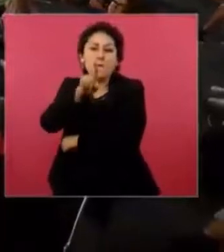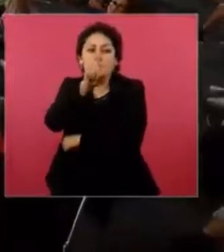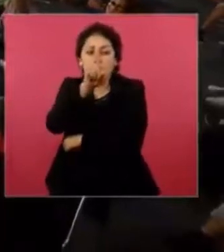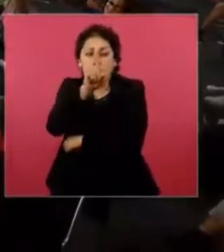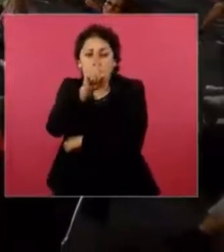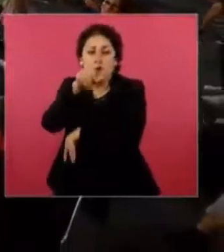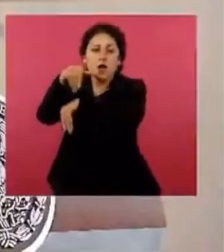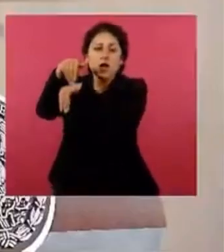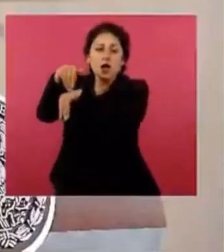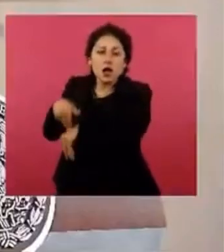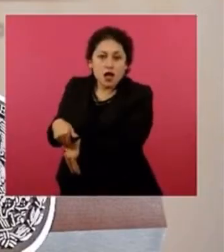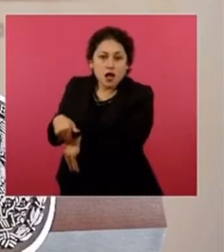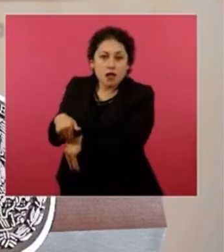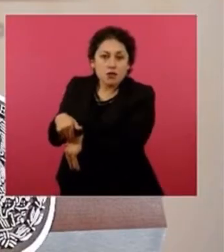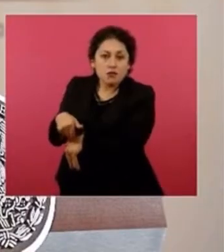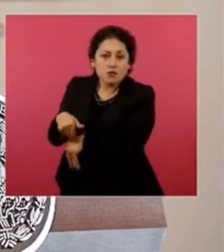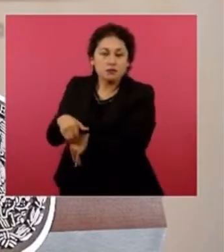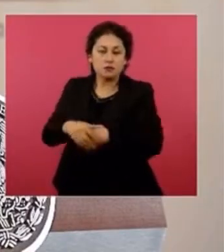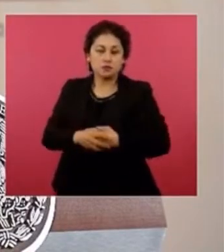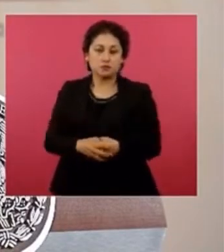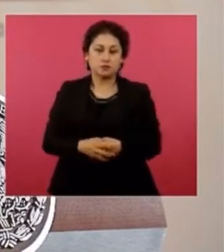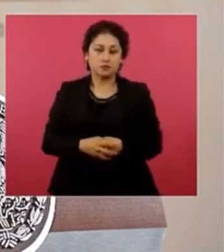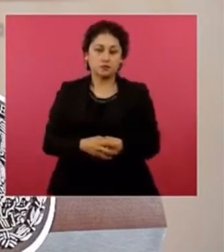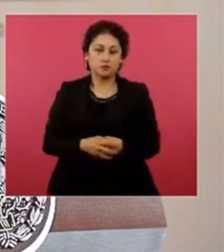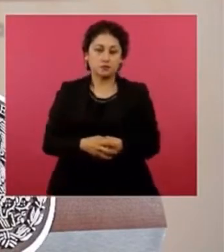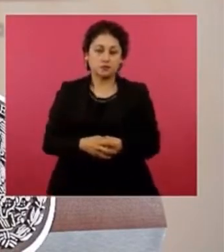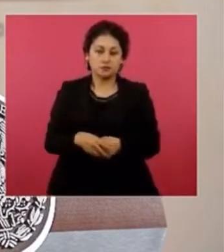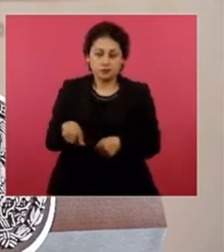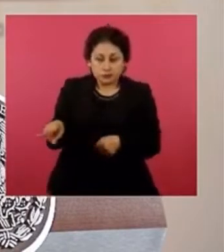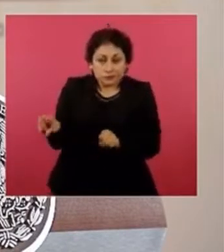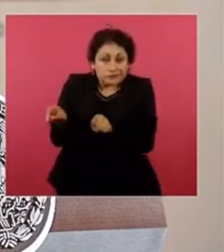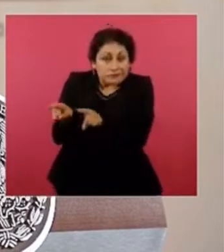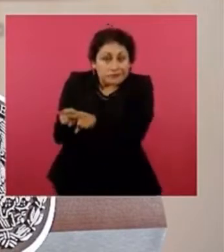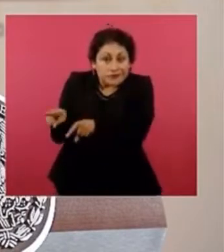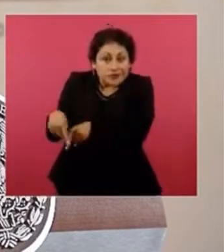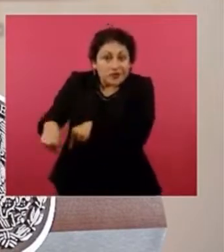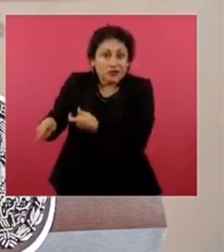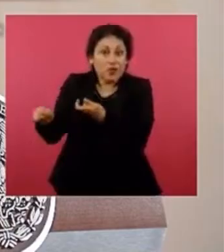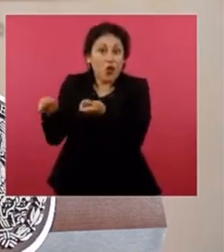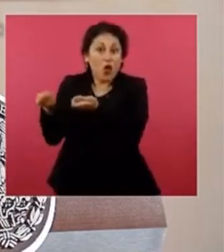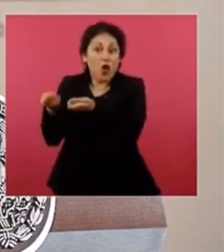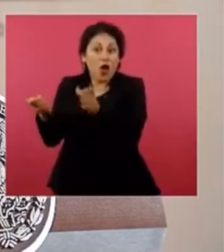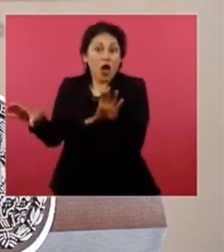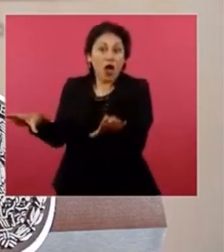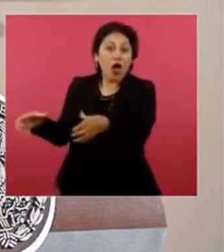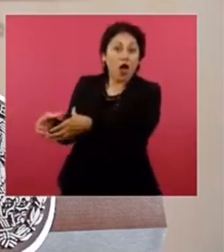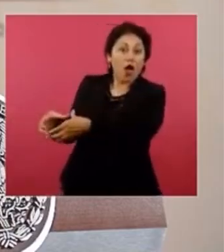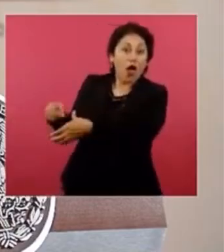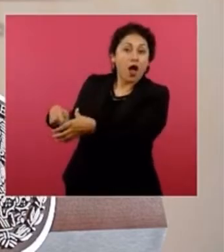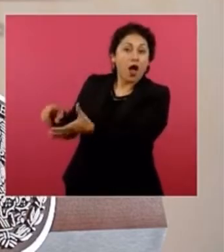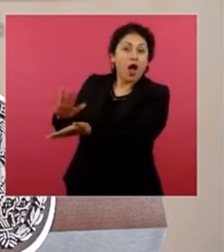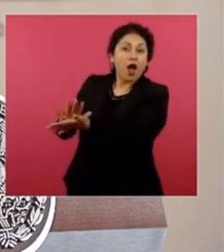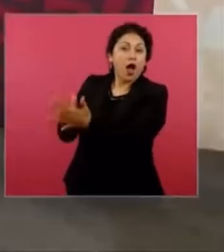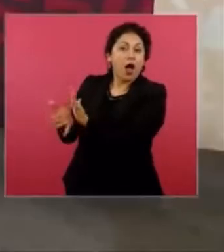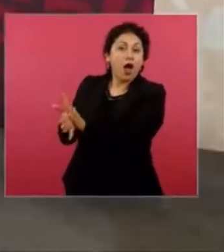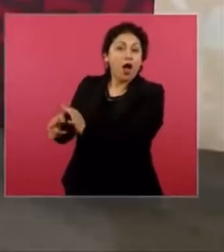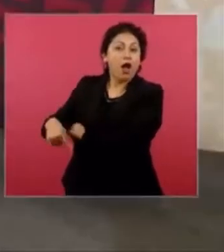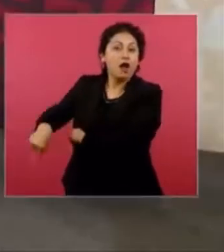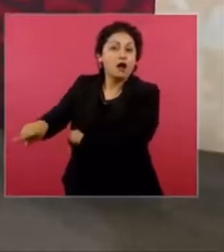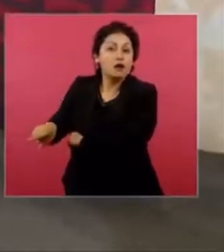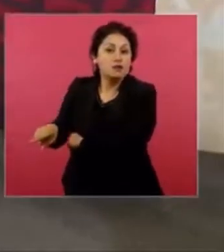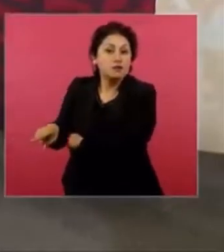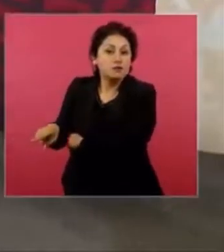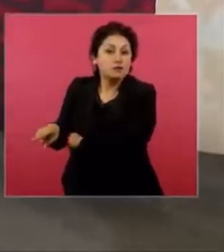servicio de la mafia del poder, están al servicio del bloque conservador